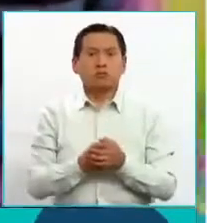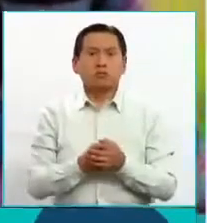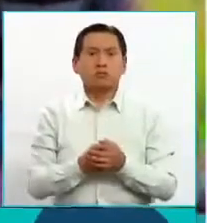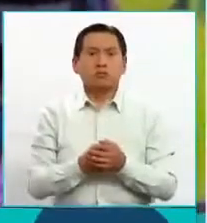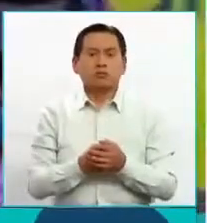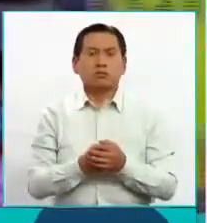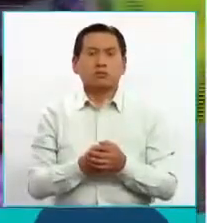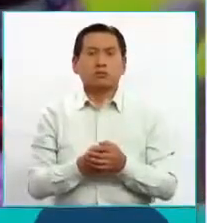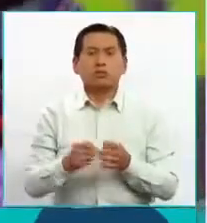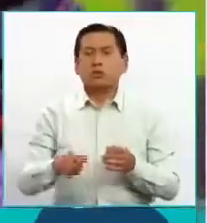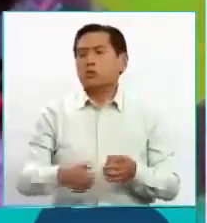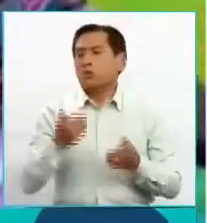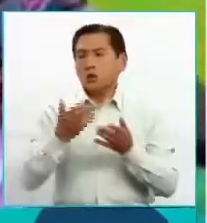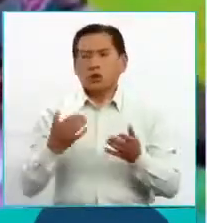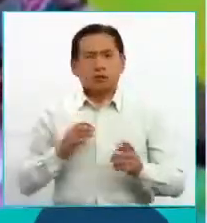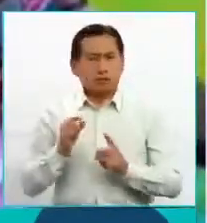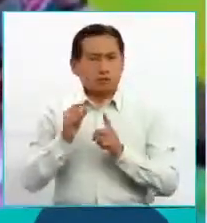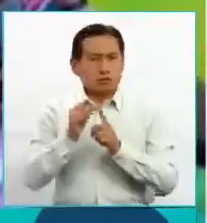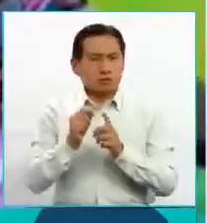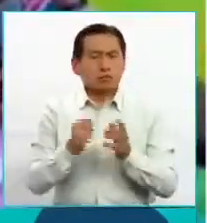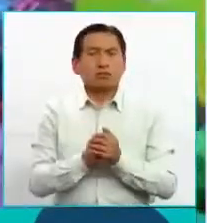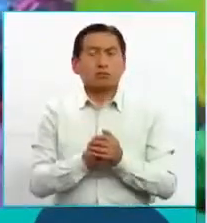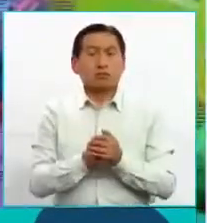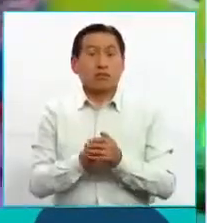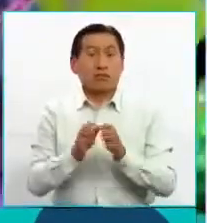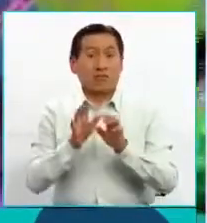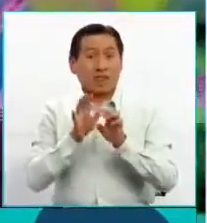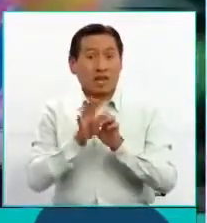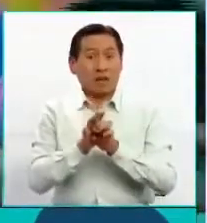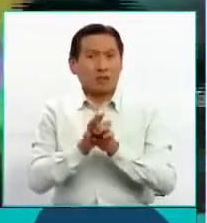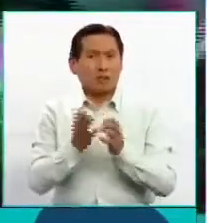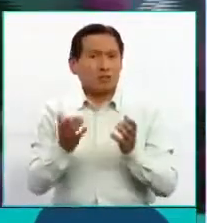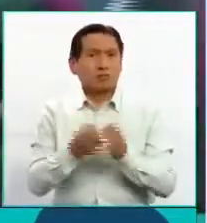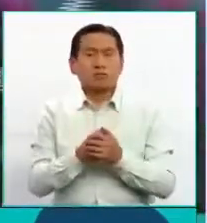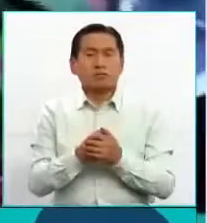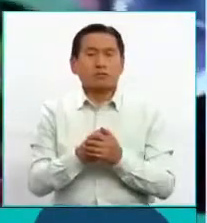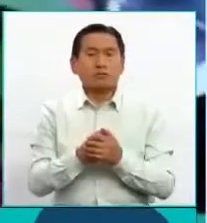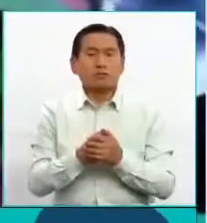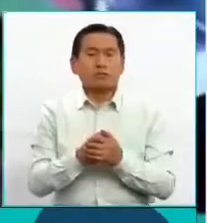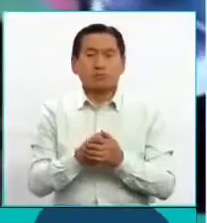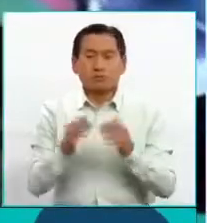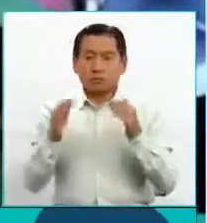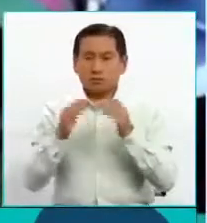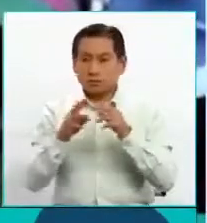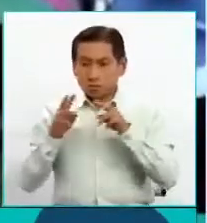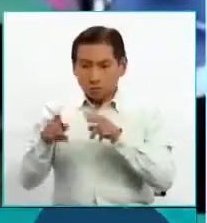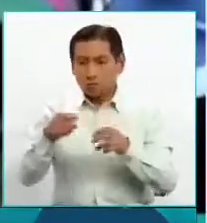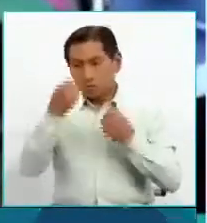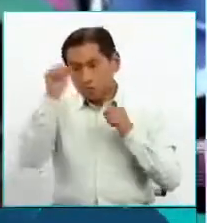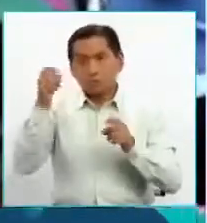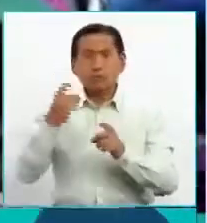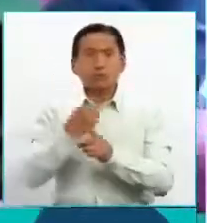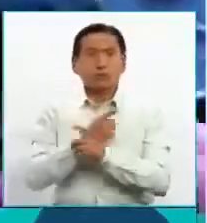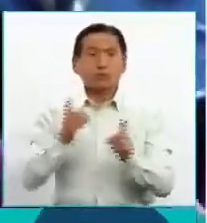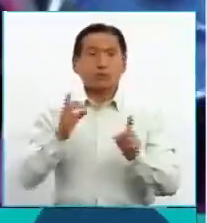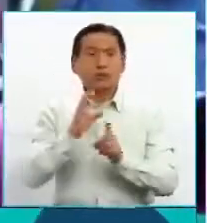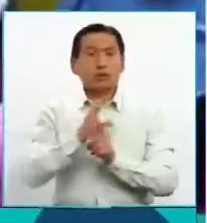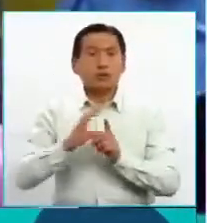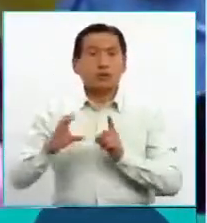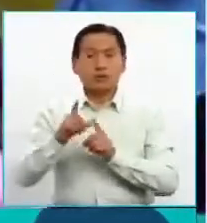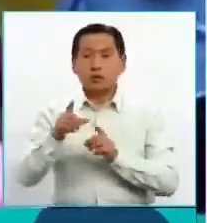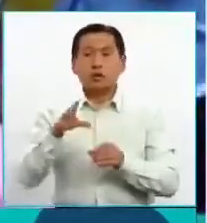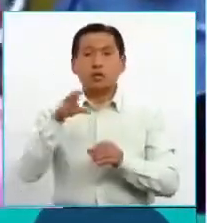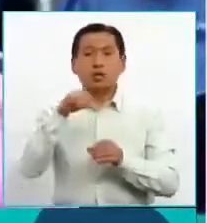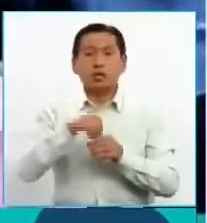Unos casos que te estoy diciendo. Un ejemplo, podemos decir, el Museo de la Revolución Democrática Cultural, que está